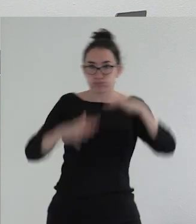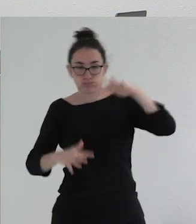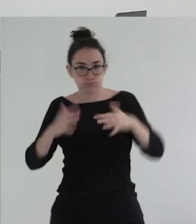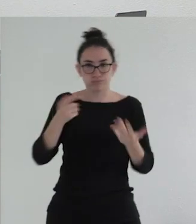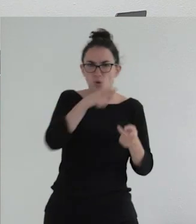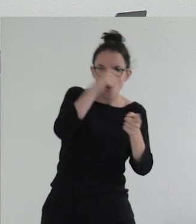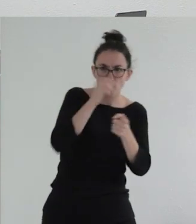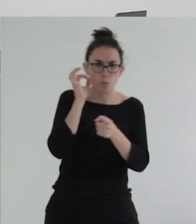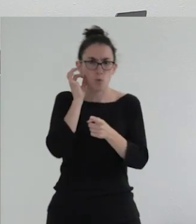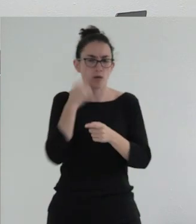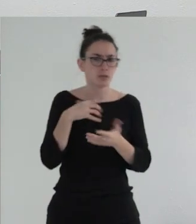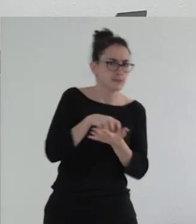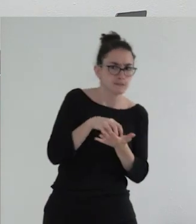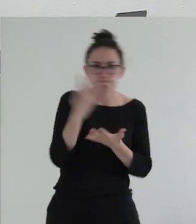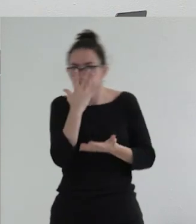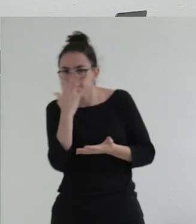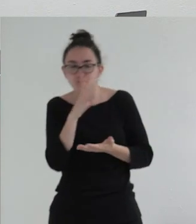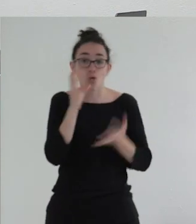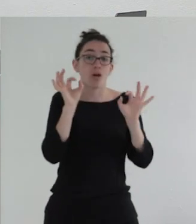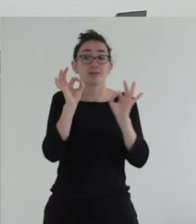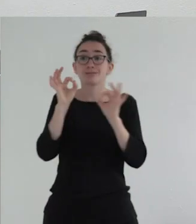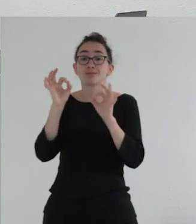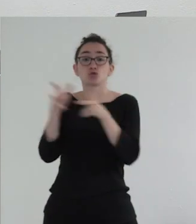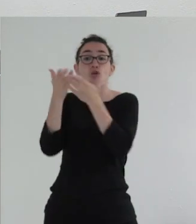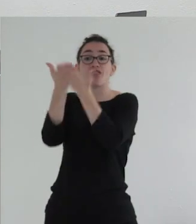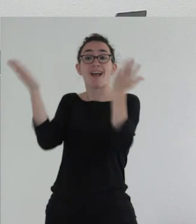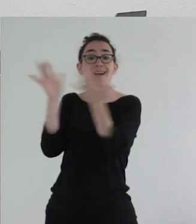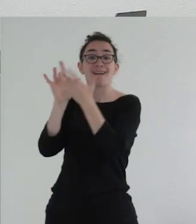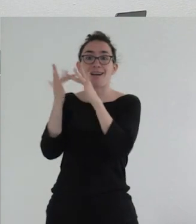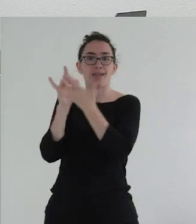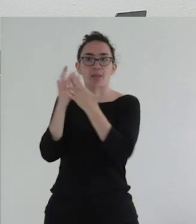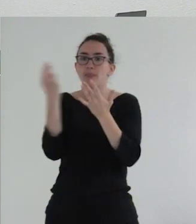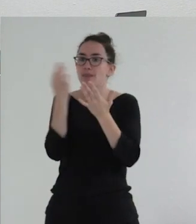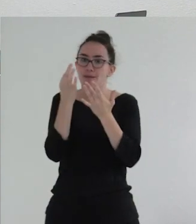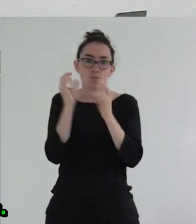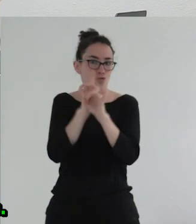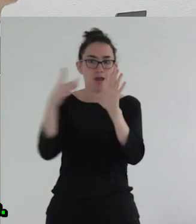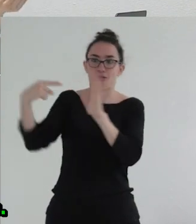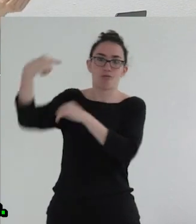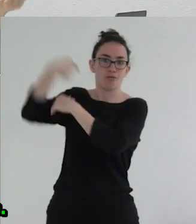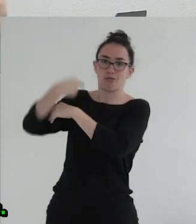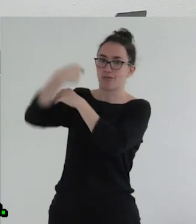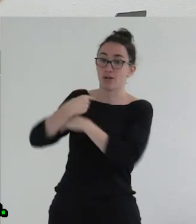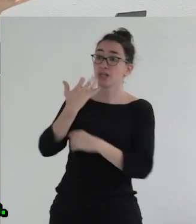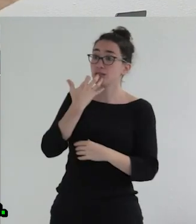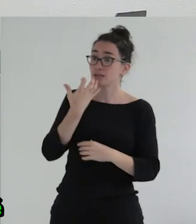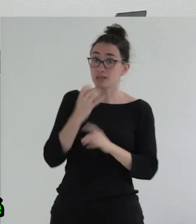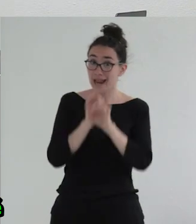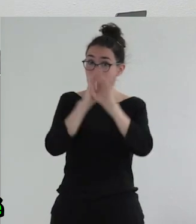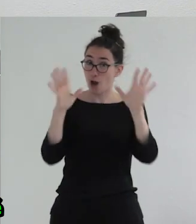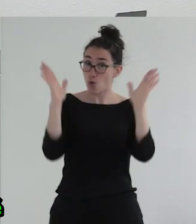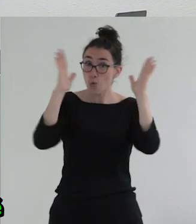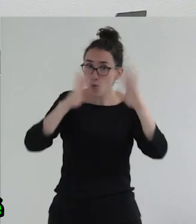eres un hombre o una mujer. Porque toda la interacción social está mediada porque eso esté muy claro en ti y en el otro. Cuando eso no está claro, pues nos